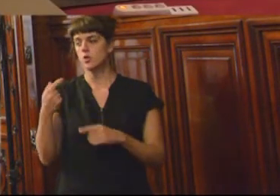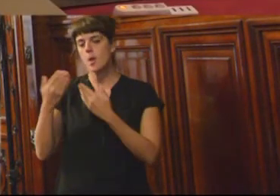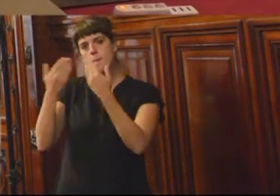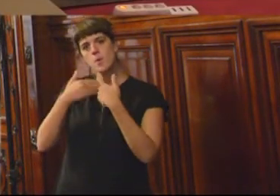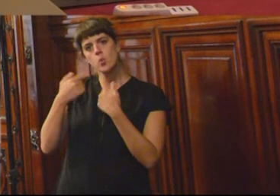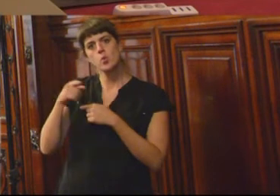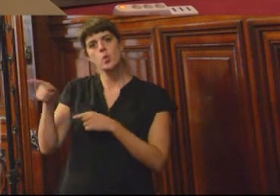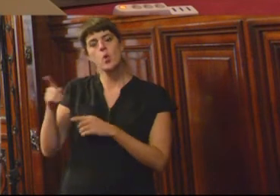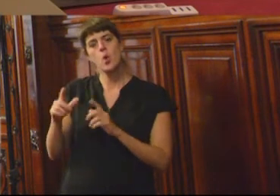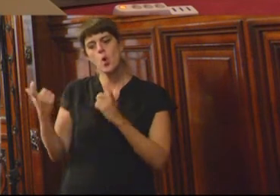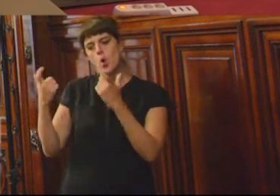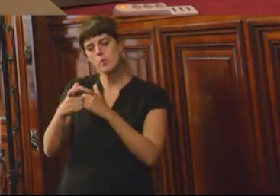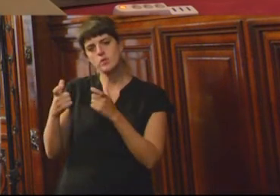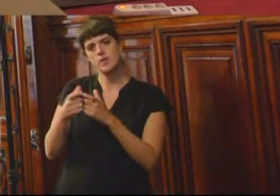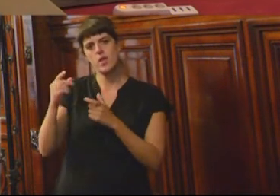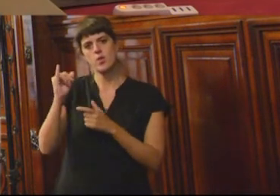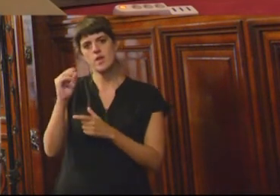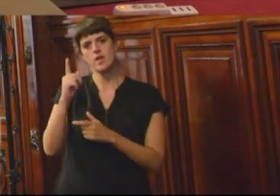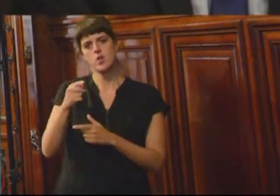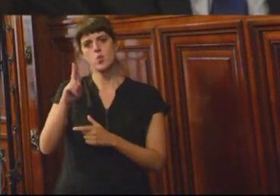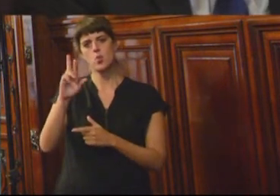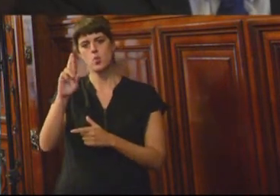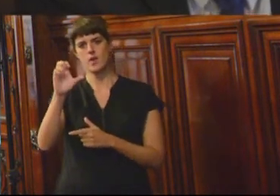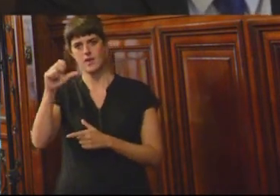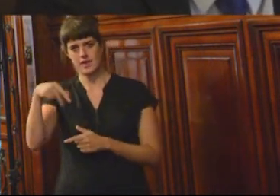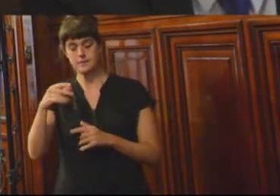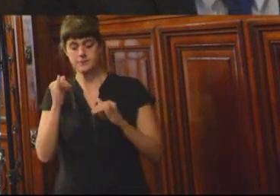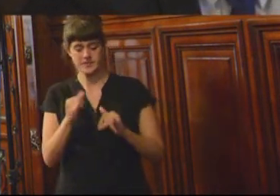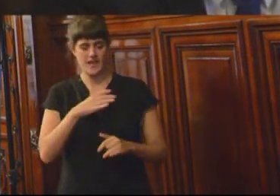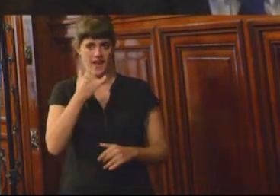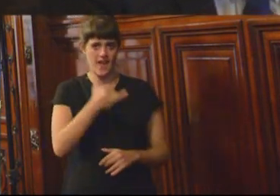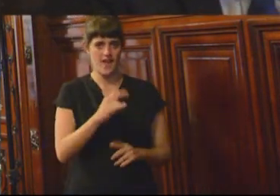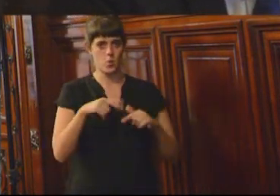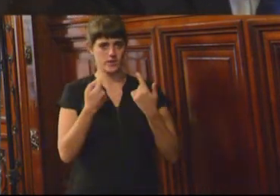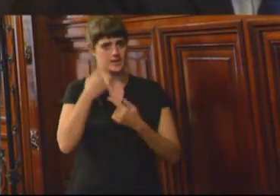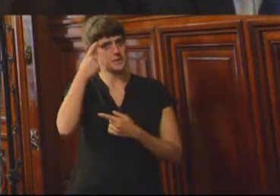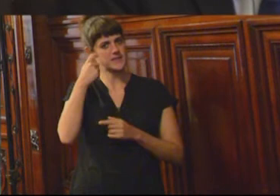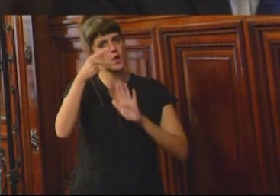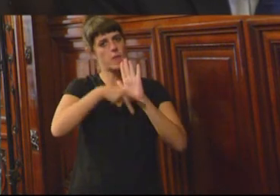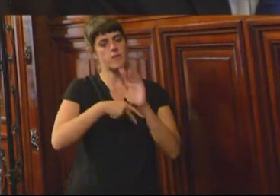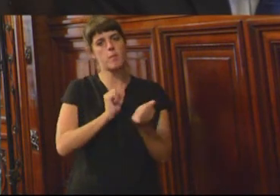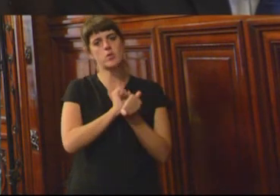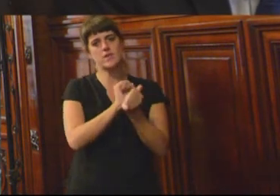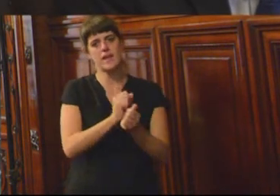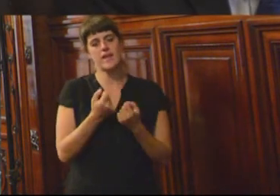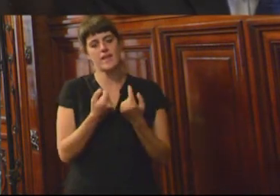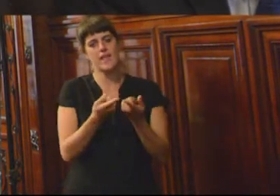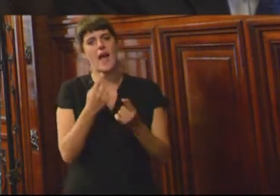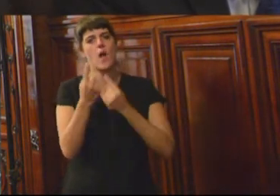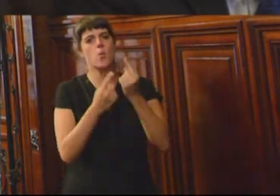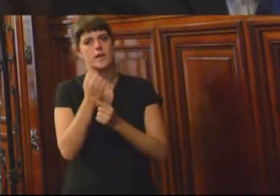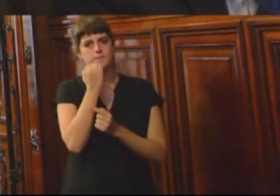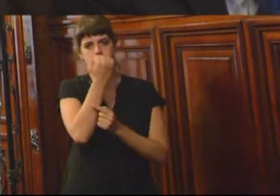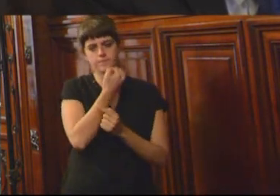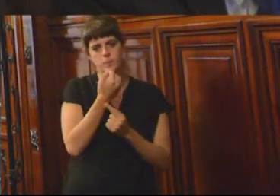el comisionado Guiguren, si existen por lo menos nuestras experiencias normativas procesales que otorgan cierta discrecionalidad, sobre todo en